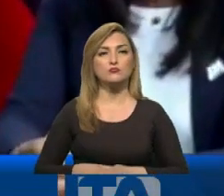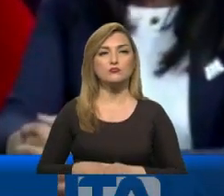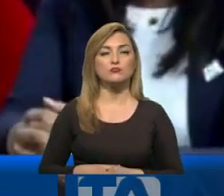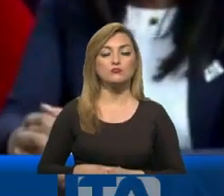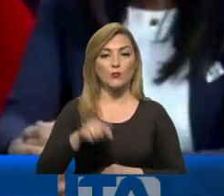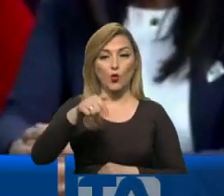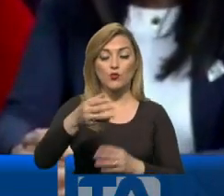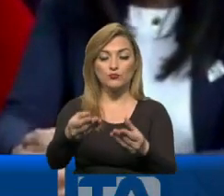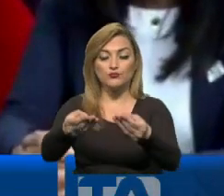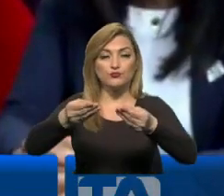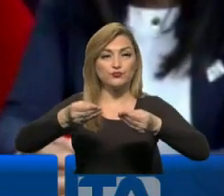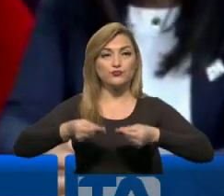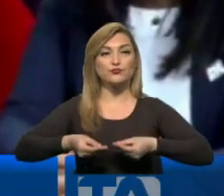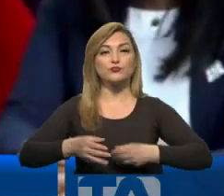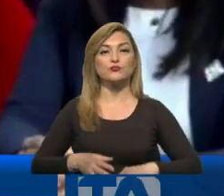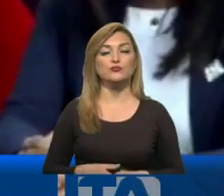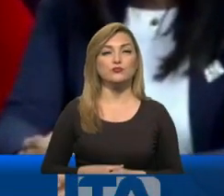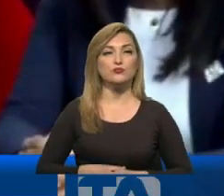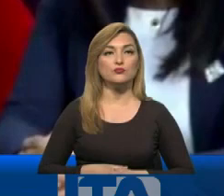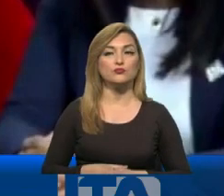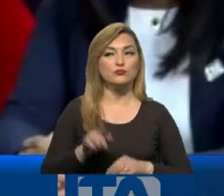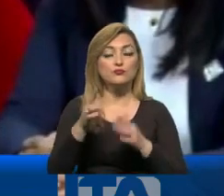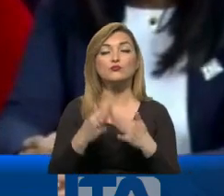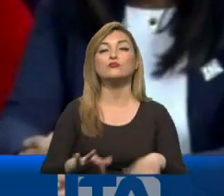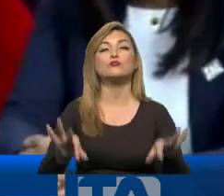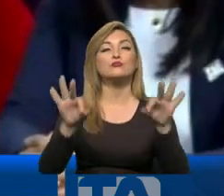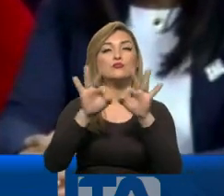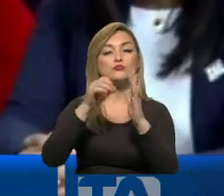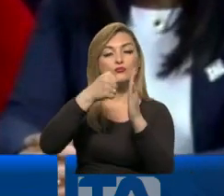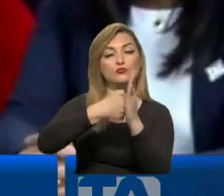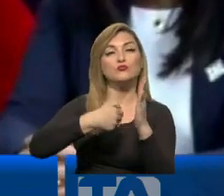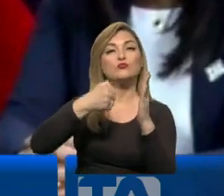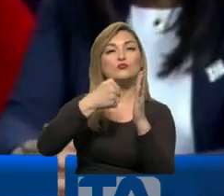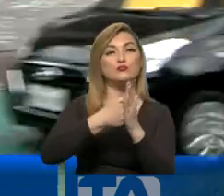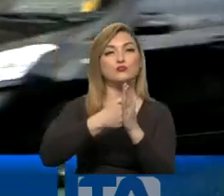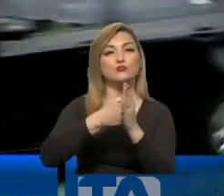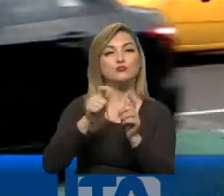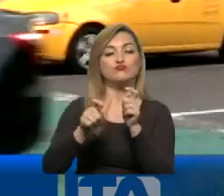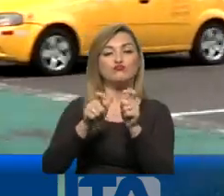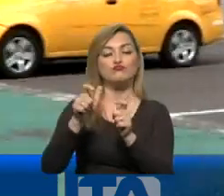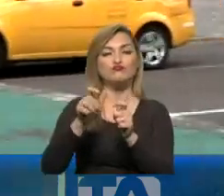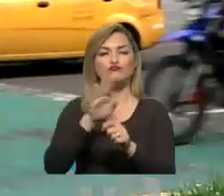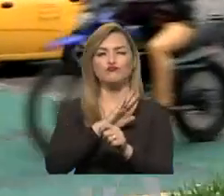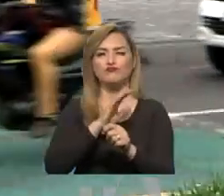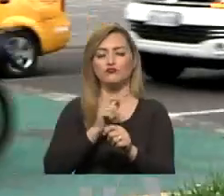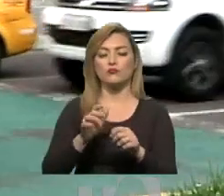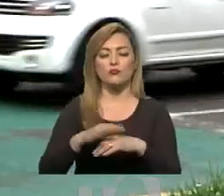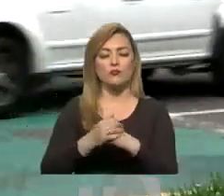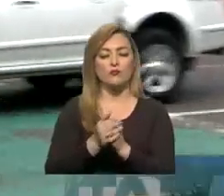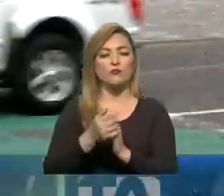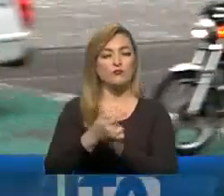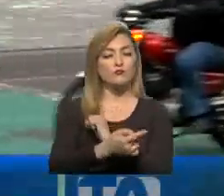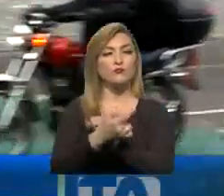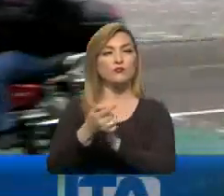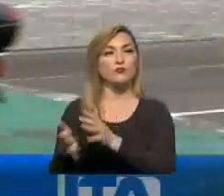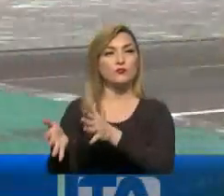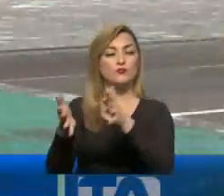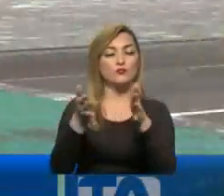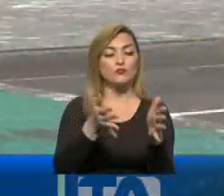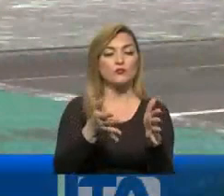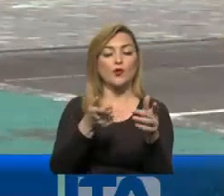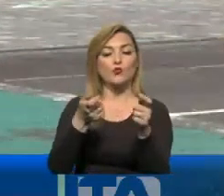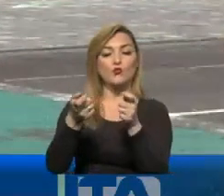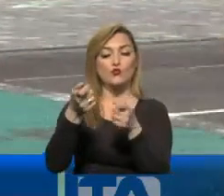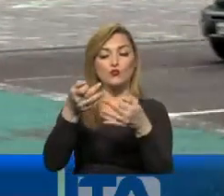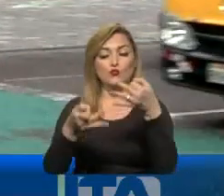entregado. Este ejercicio es muy importante en la lucha contra la criminalidad. Y esta reunión se da debido a una operación